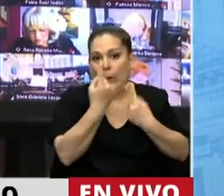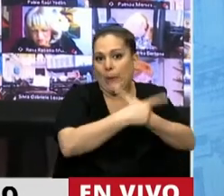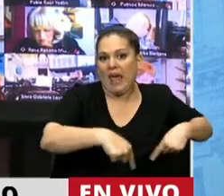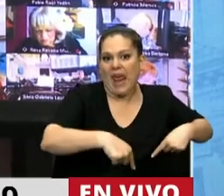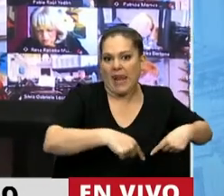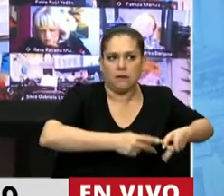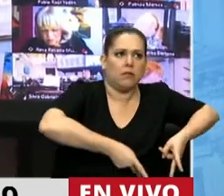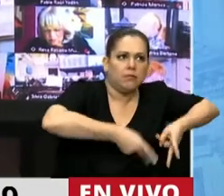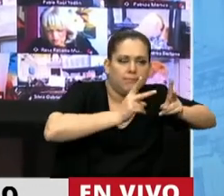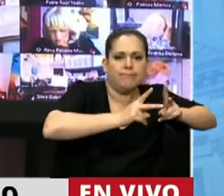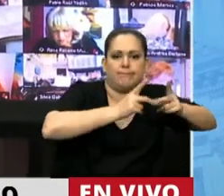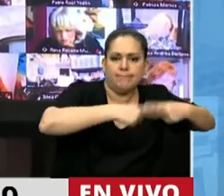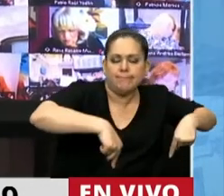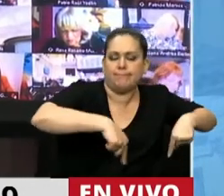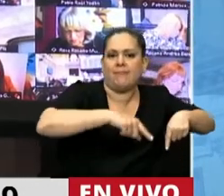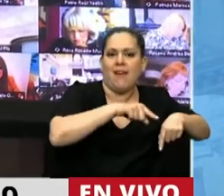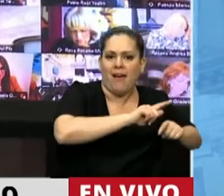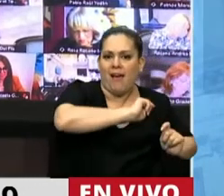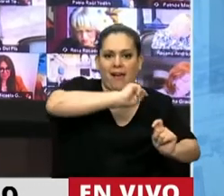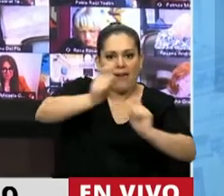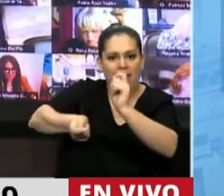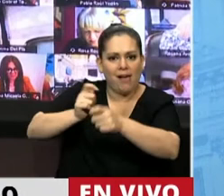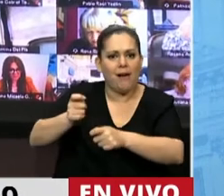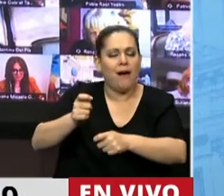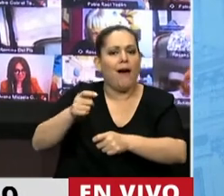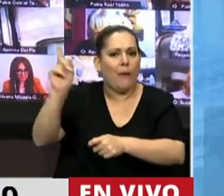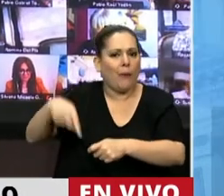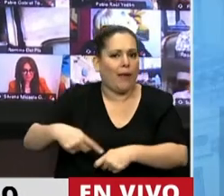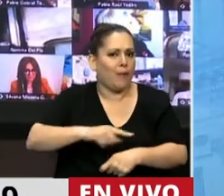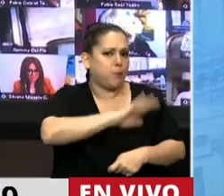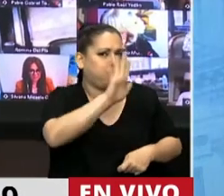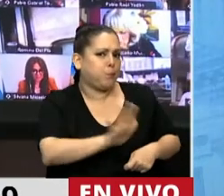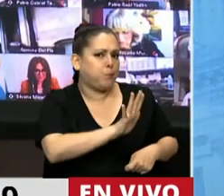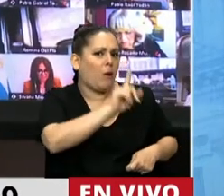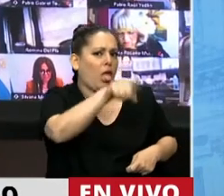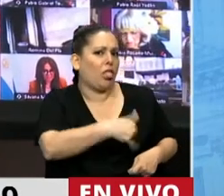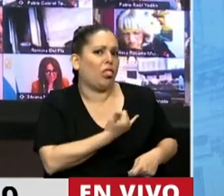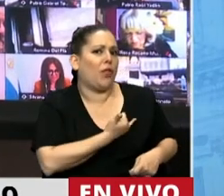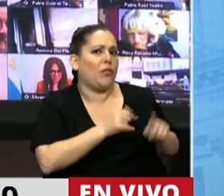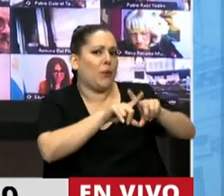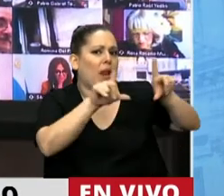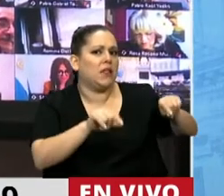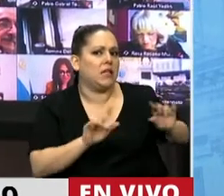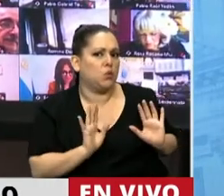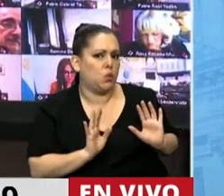que han recibido como liberalidad por la sospecha de que el título es observado. Es